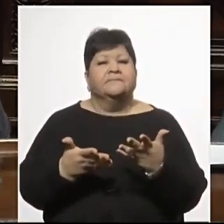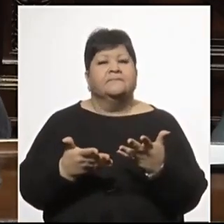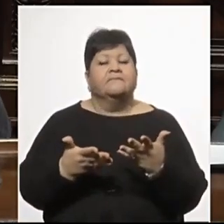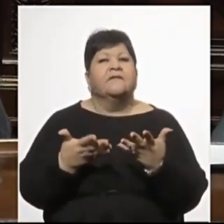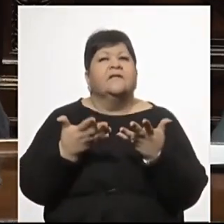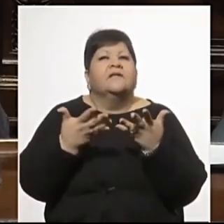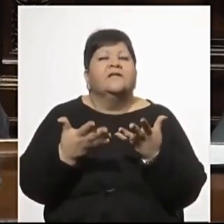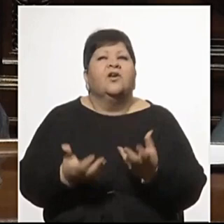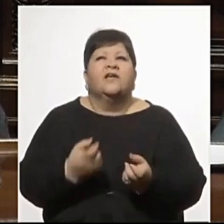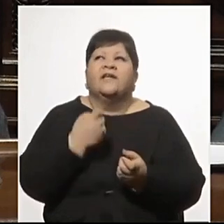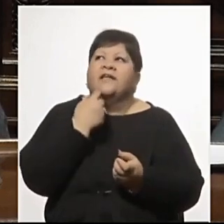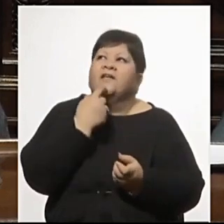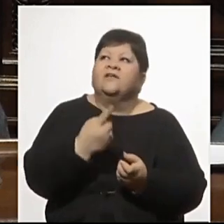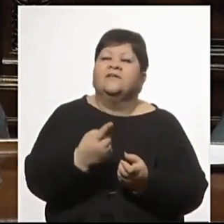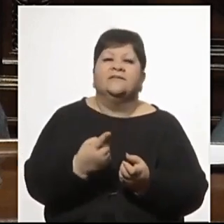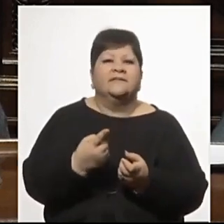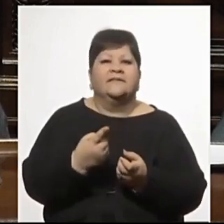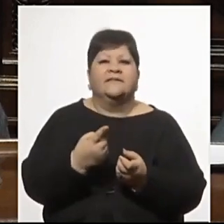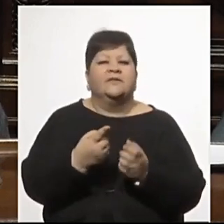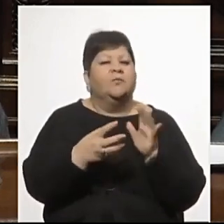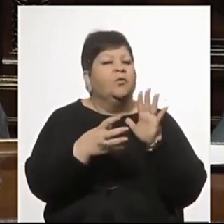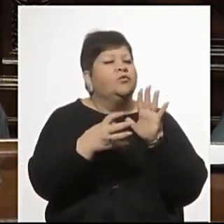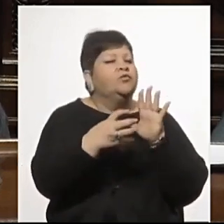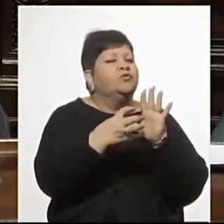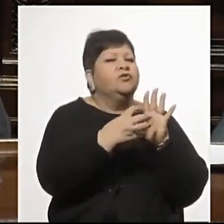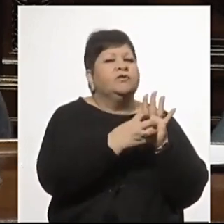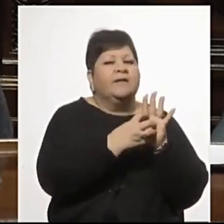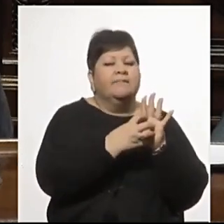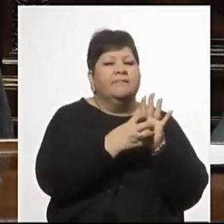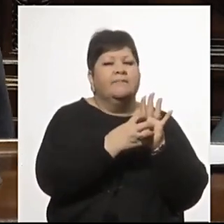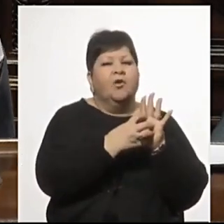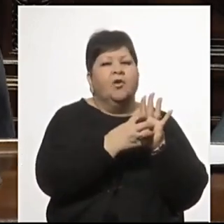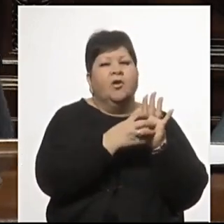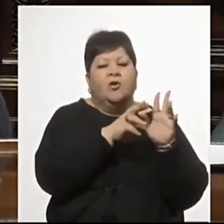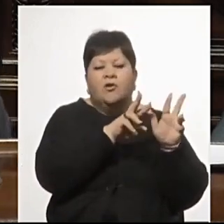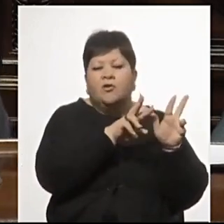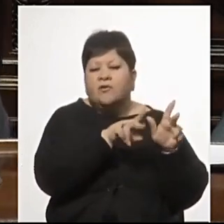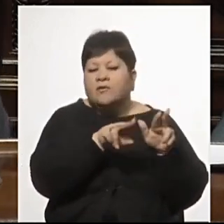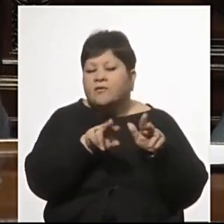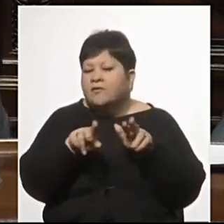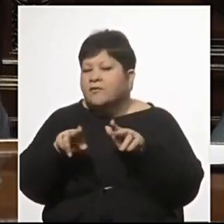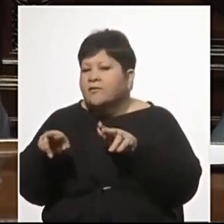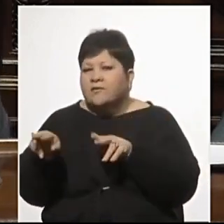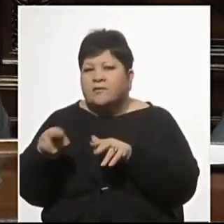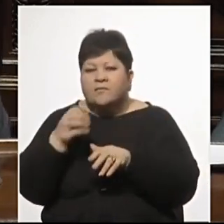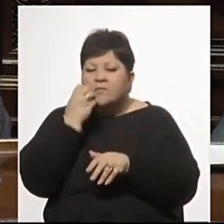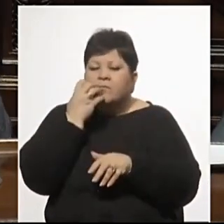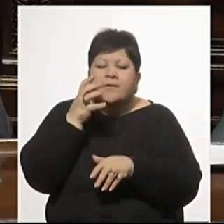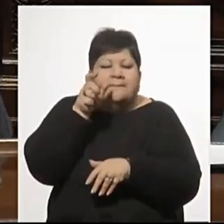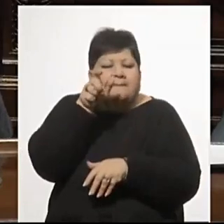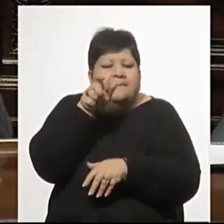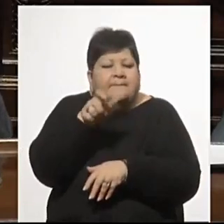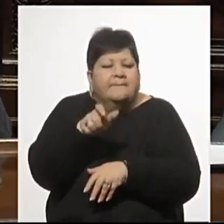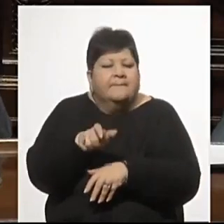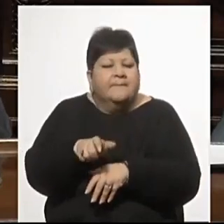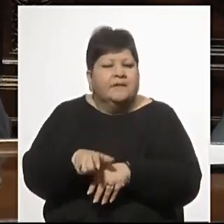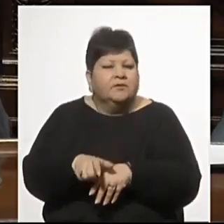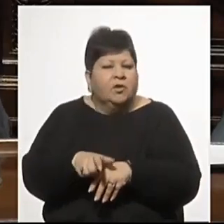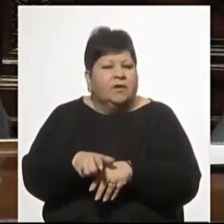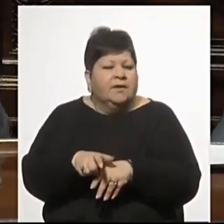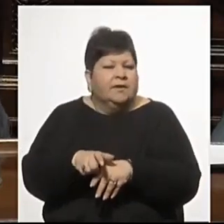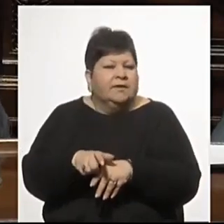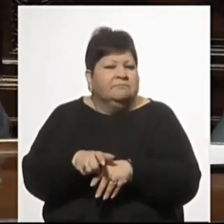de algo perdurable que hay que conservar, que es la bonomía, a pesar de las